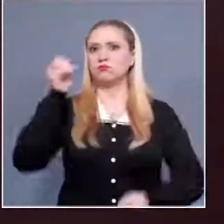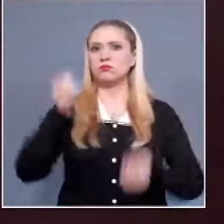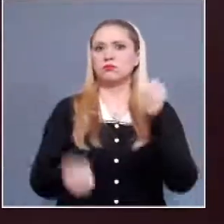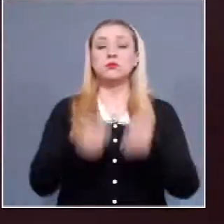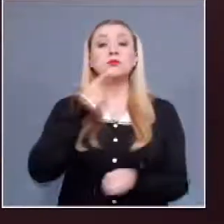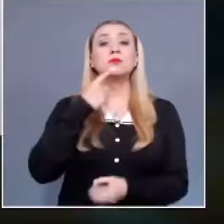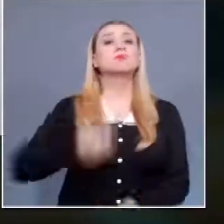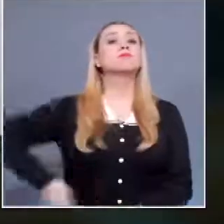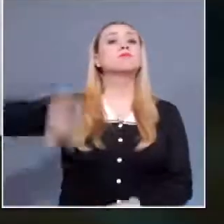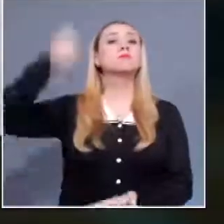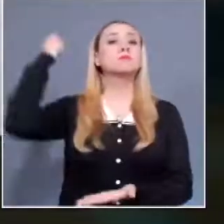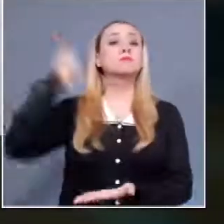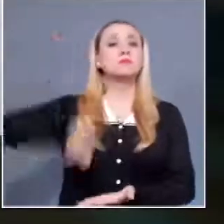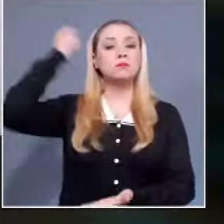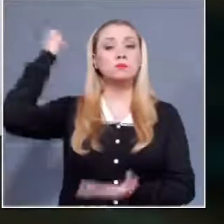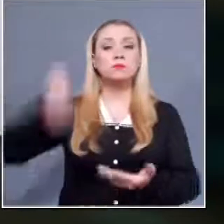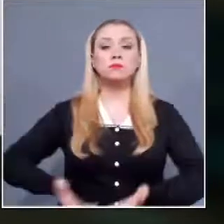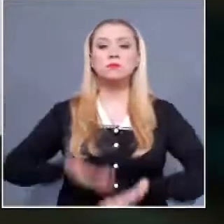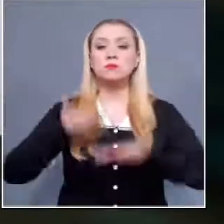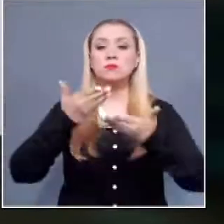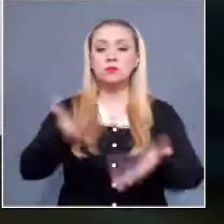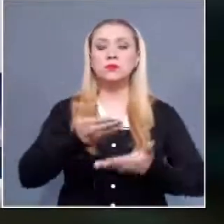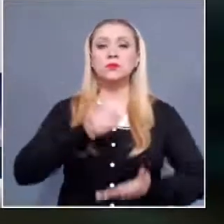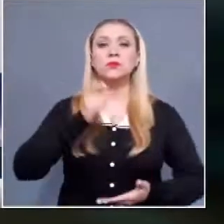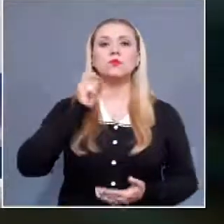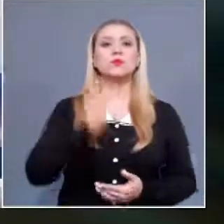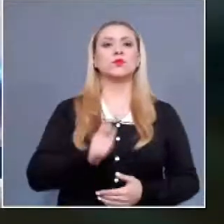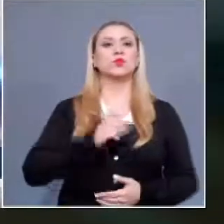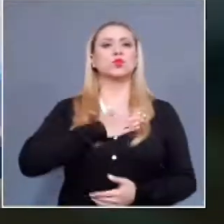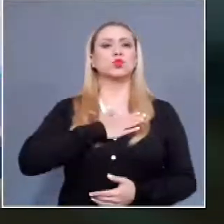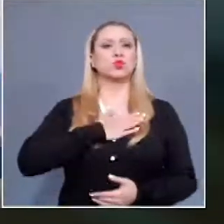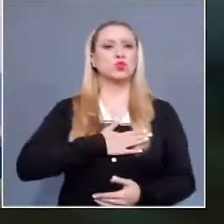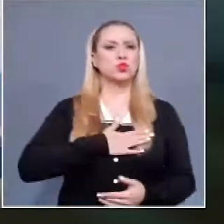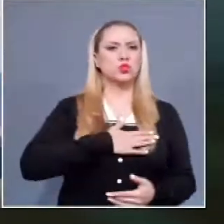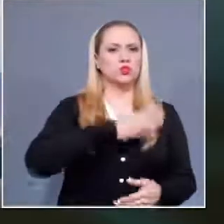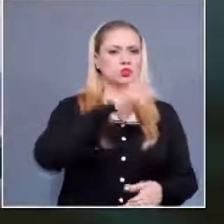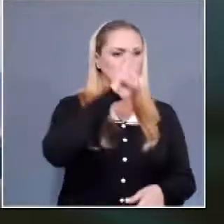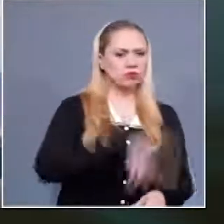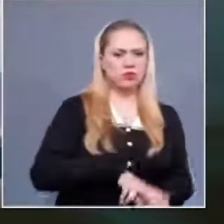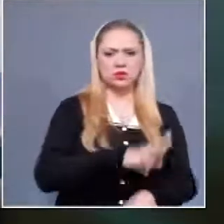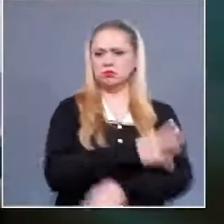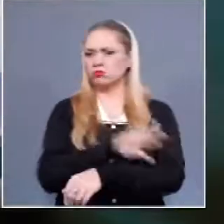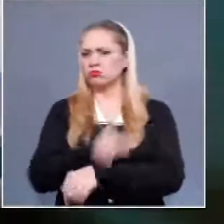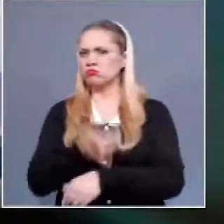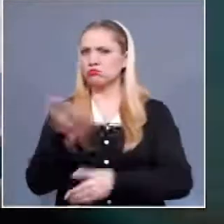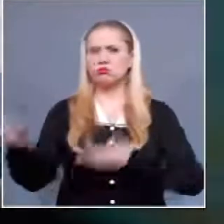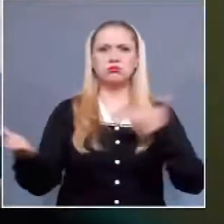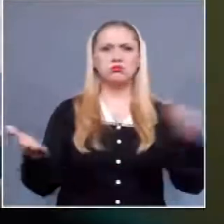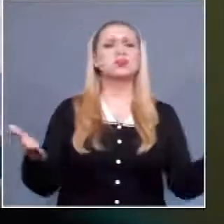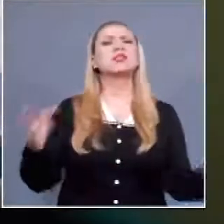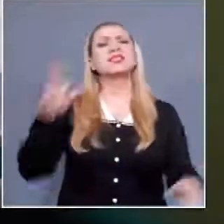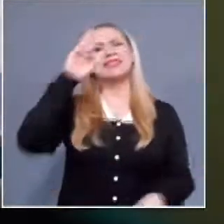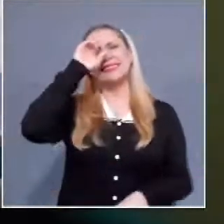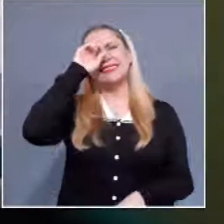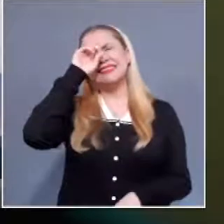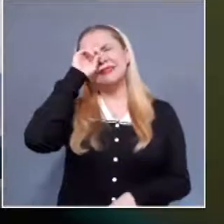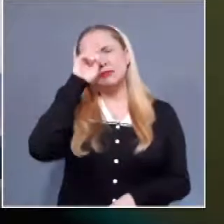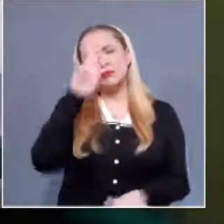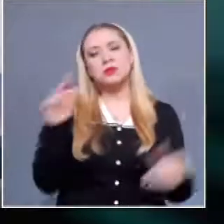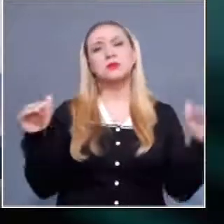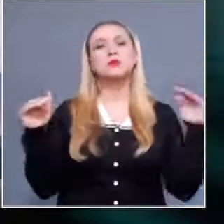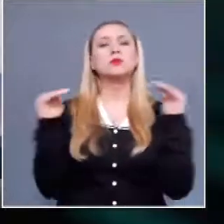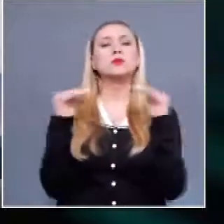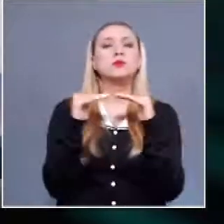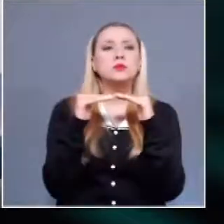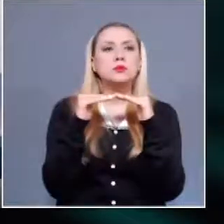equidad. Garantizar una impartición de justicia que sea sensible con todas las personas y que